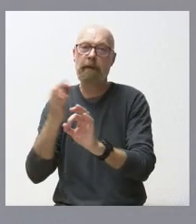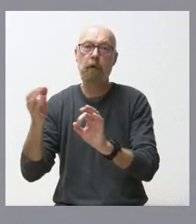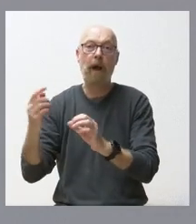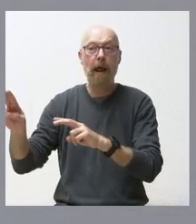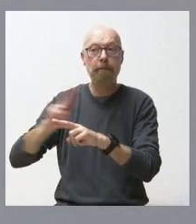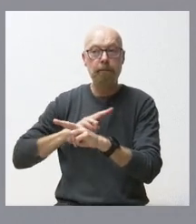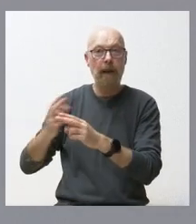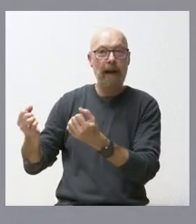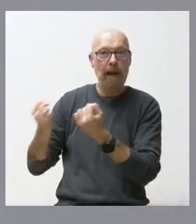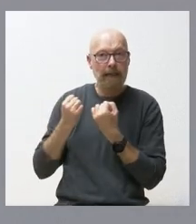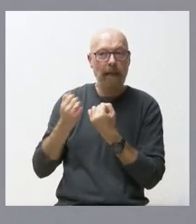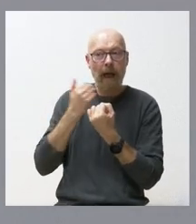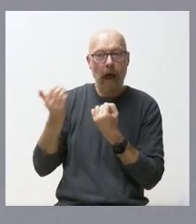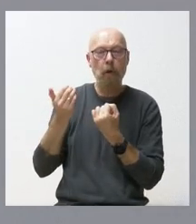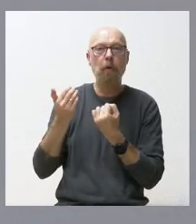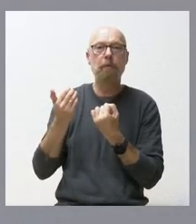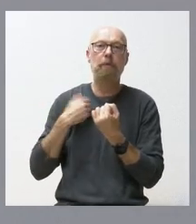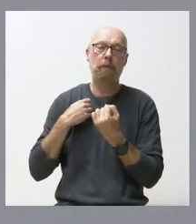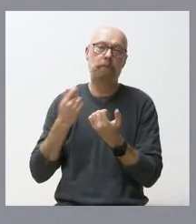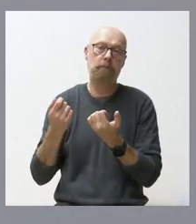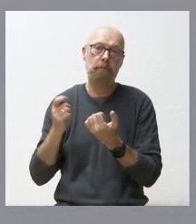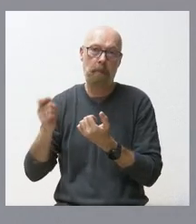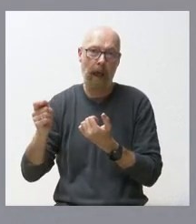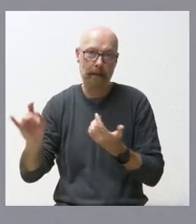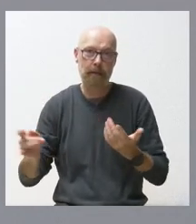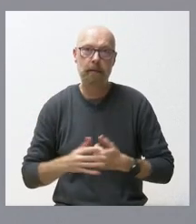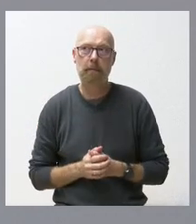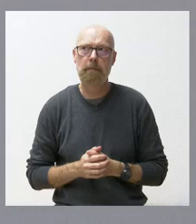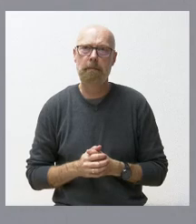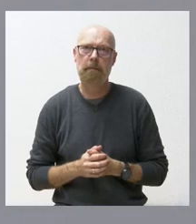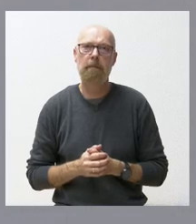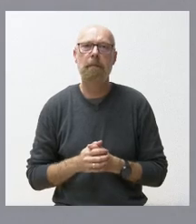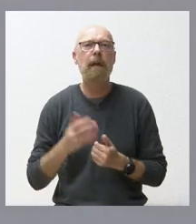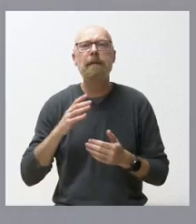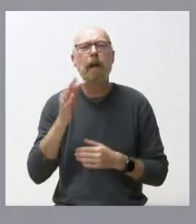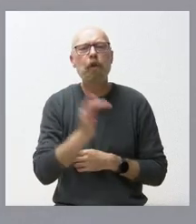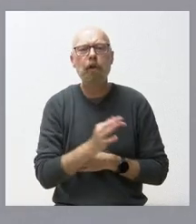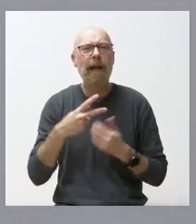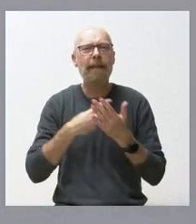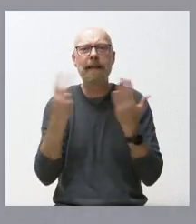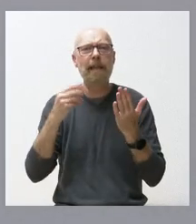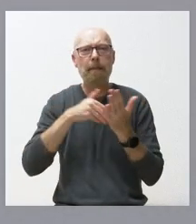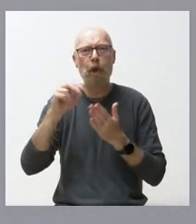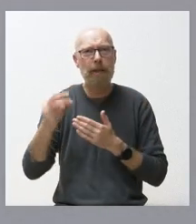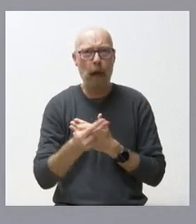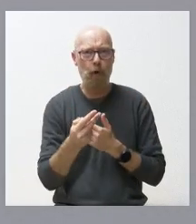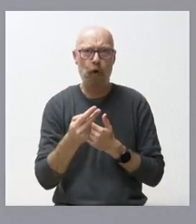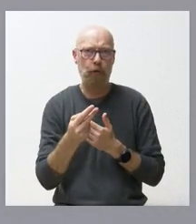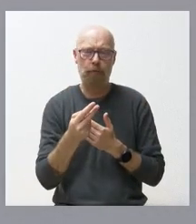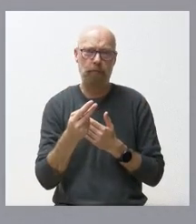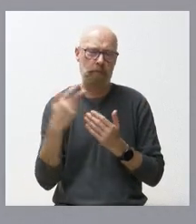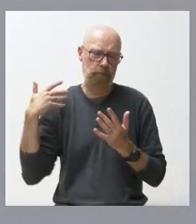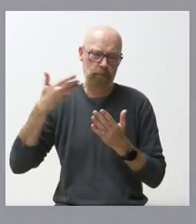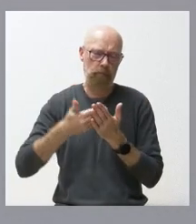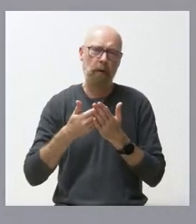es beneficiario de la misma y se le pagará. Insisto, ya vamos 17 millones de euros en una lucha contra una